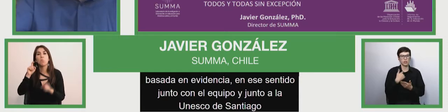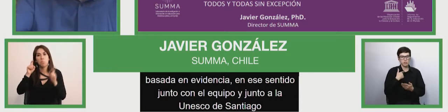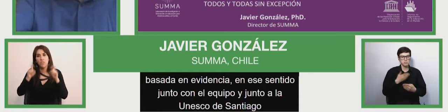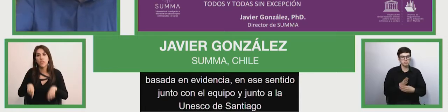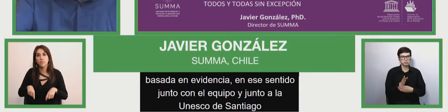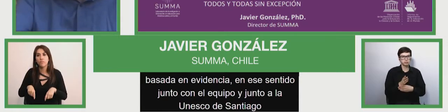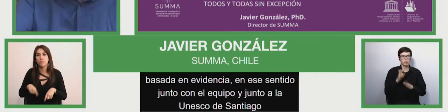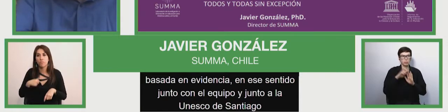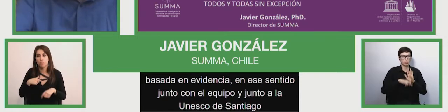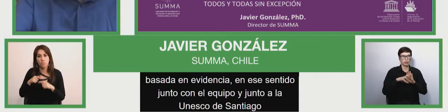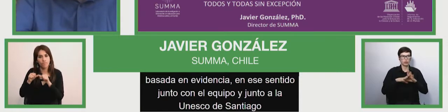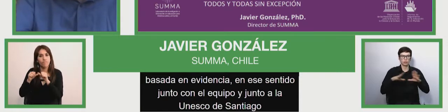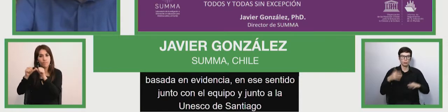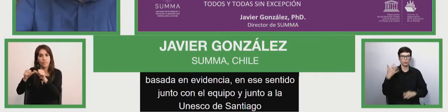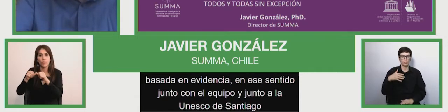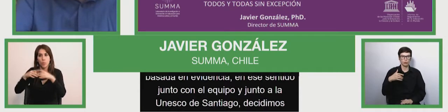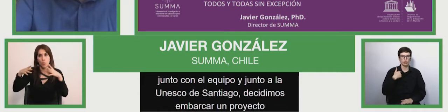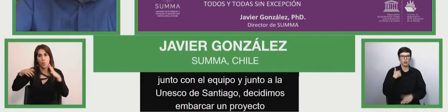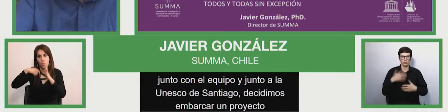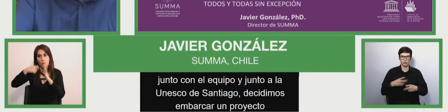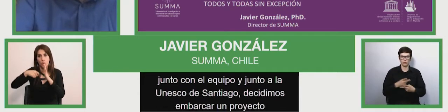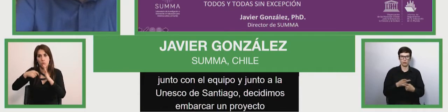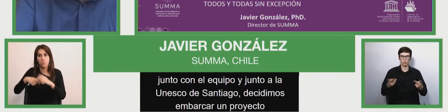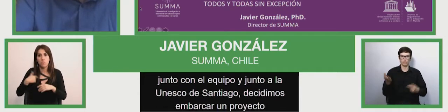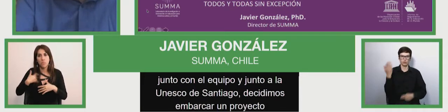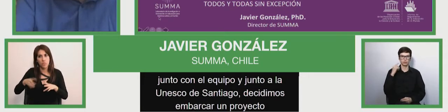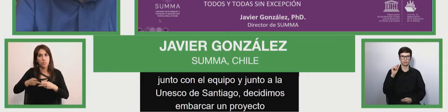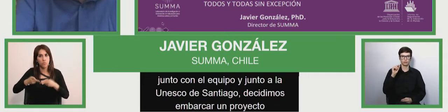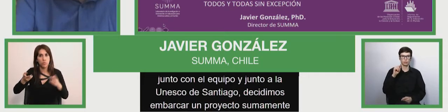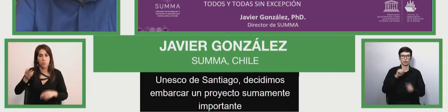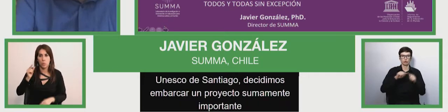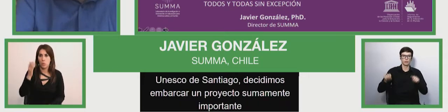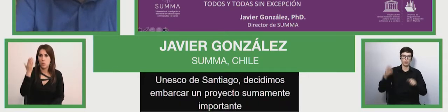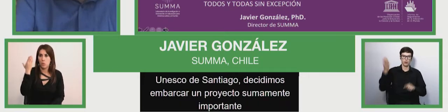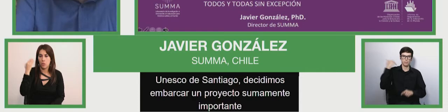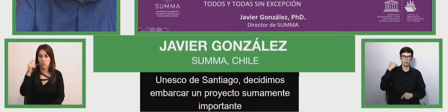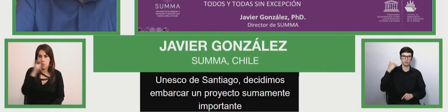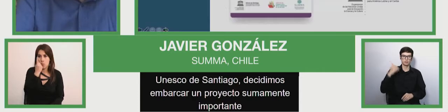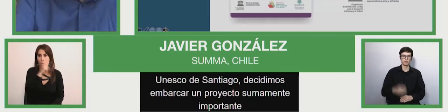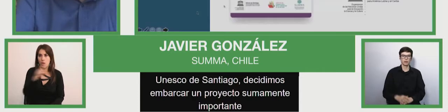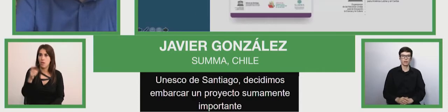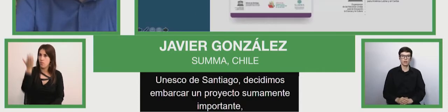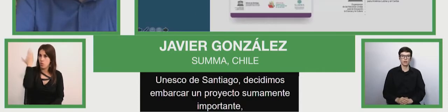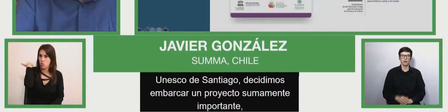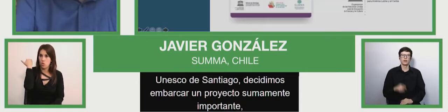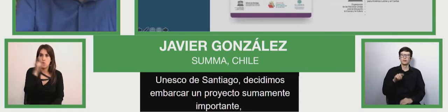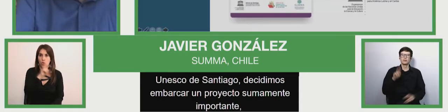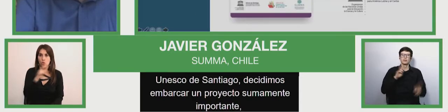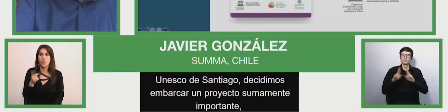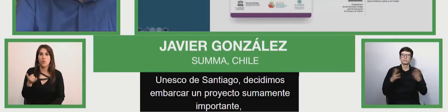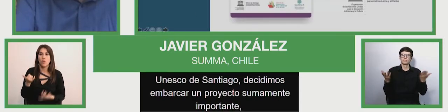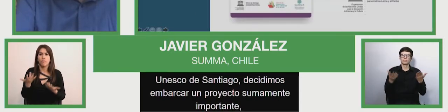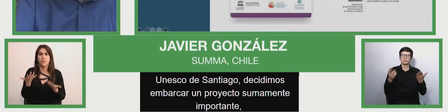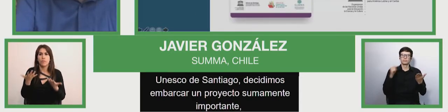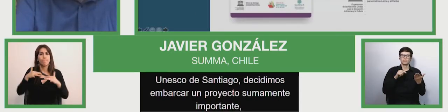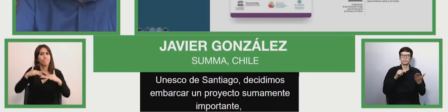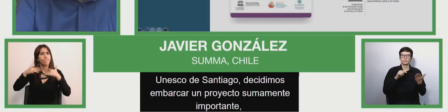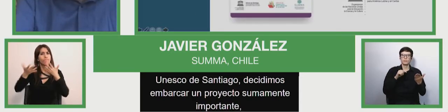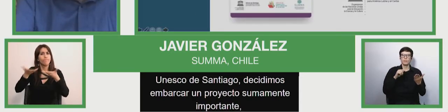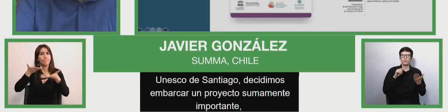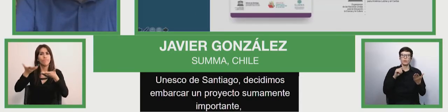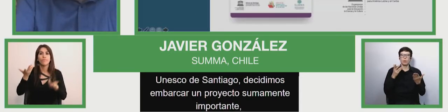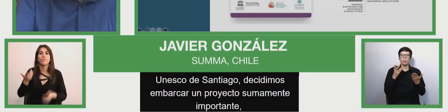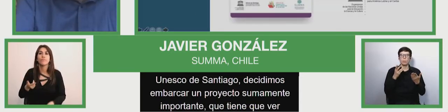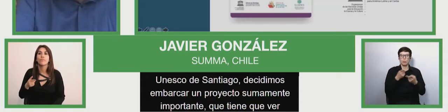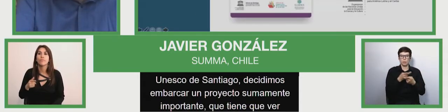sumamente importante que acabamos de lanzar, eh, la semana pasada, ¿no es cierto?, que tiene que ver con este, eh, report